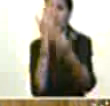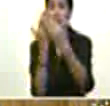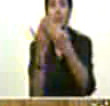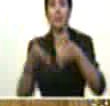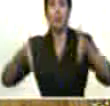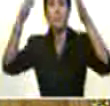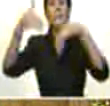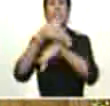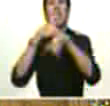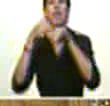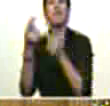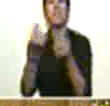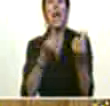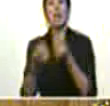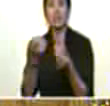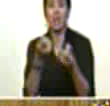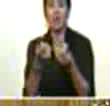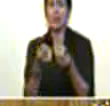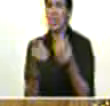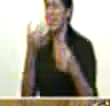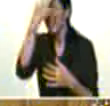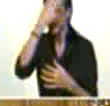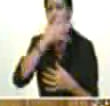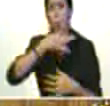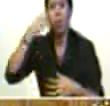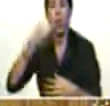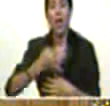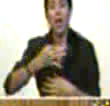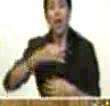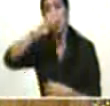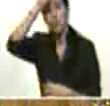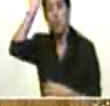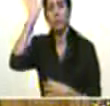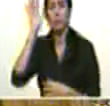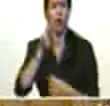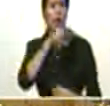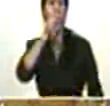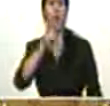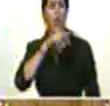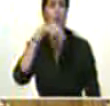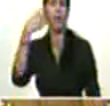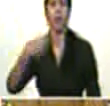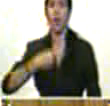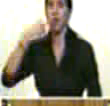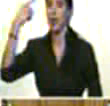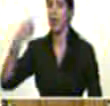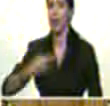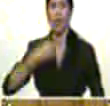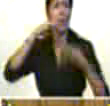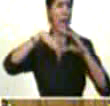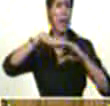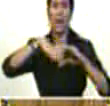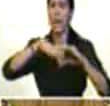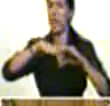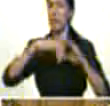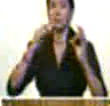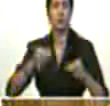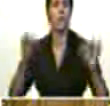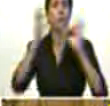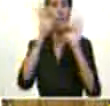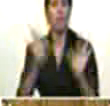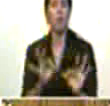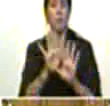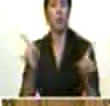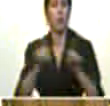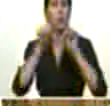finanza igualito a Robert Serra y eso hablaba y hablaba y hablaba y en múltiples